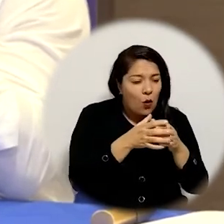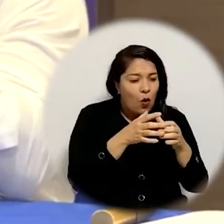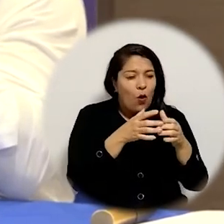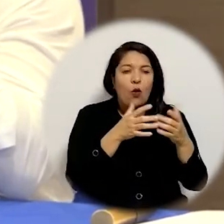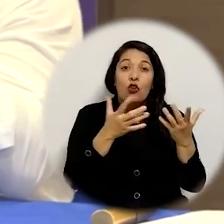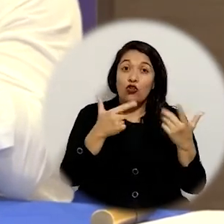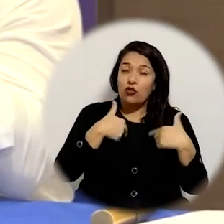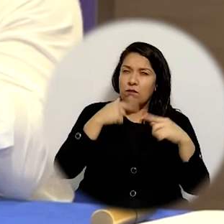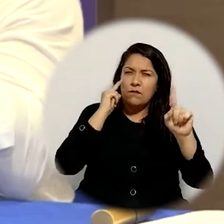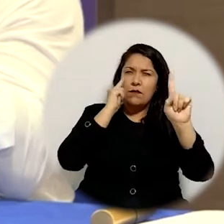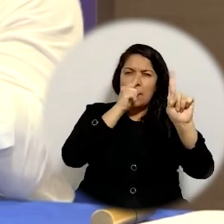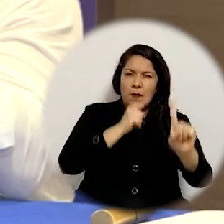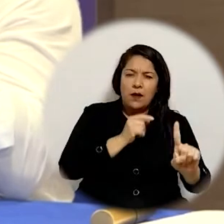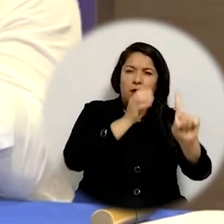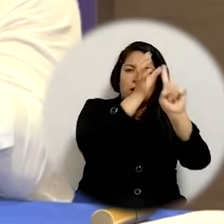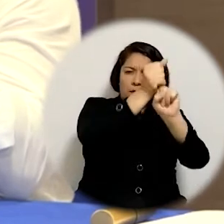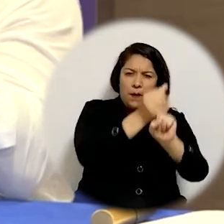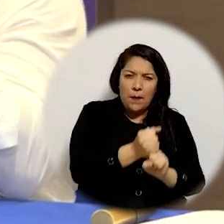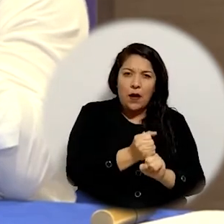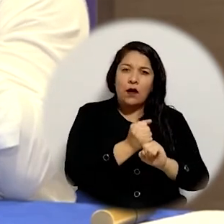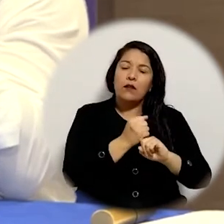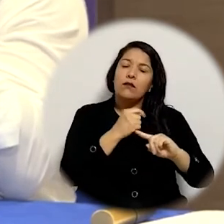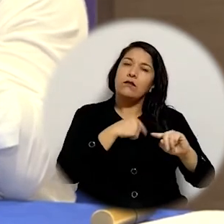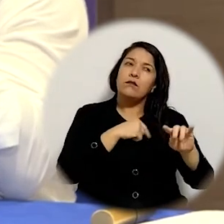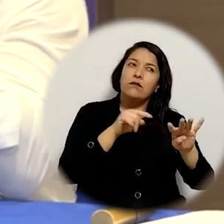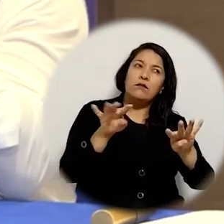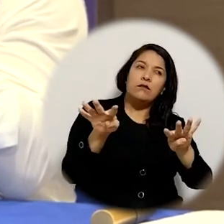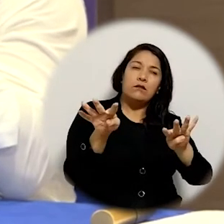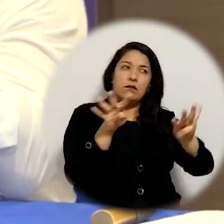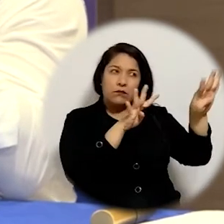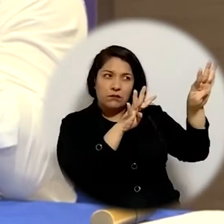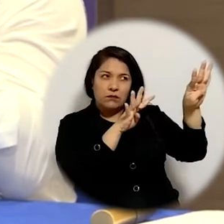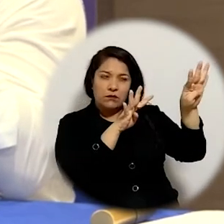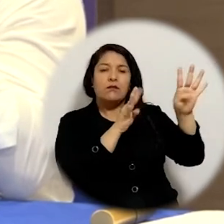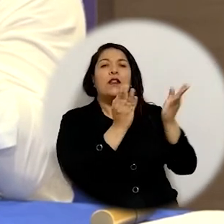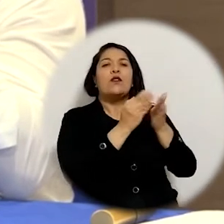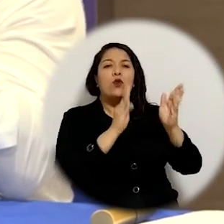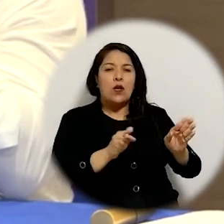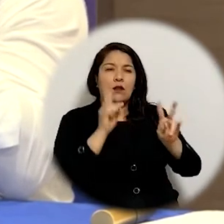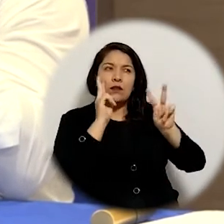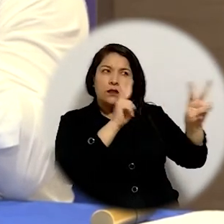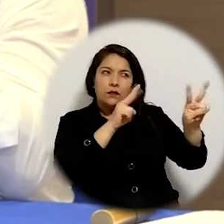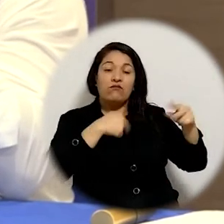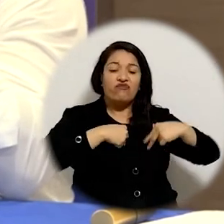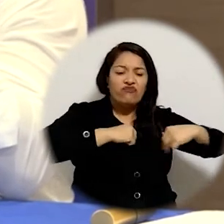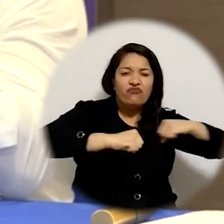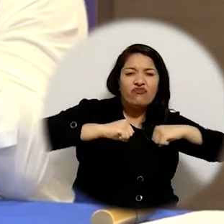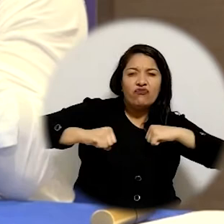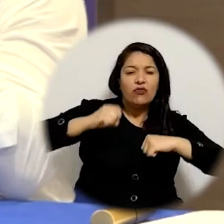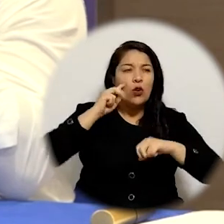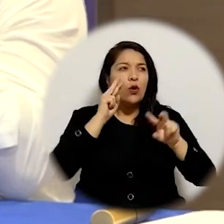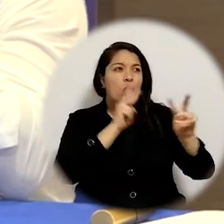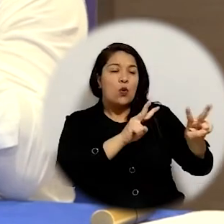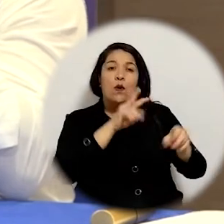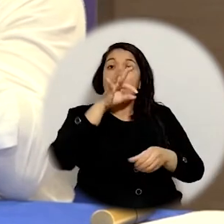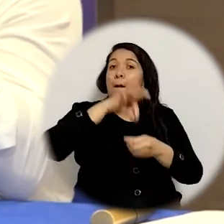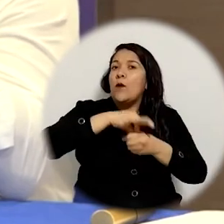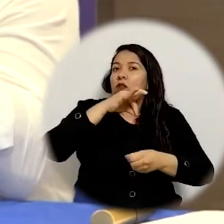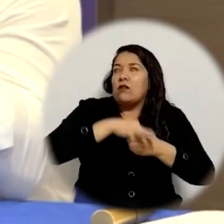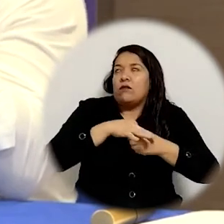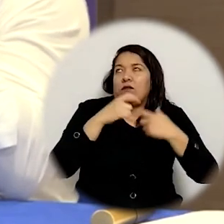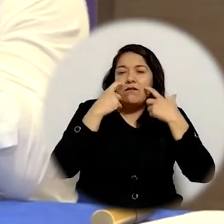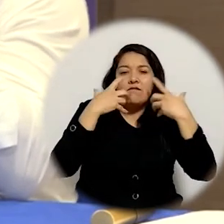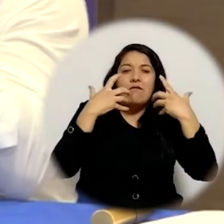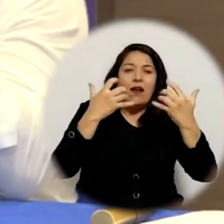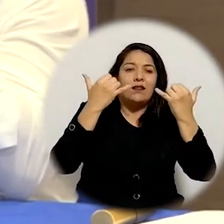nos permitieron poder continuar al frente de la universidad y que fueron valorados positivamente por miles de estudiantes y profesores Es una votación